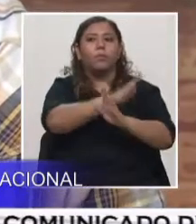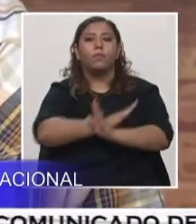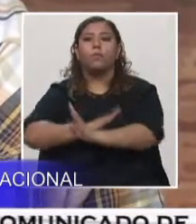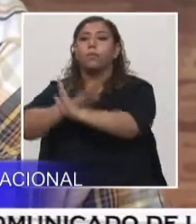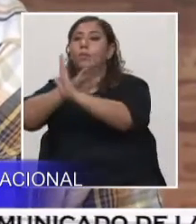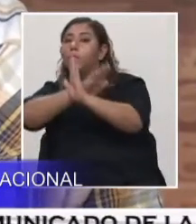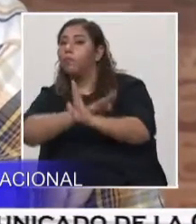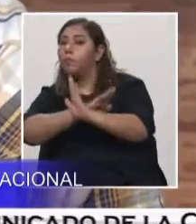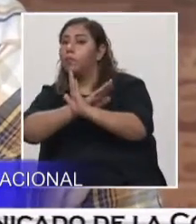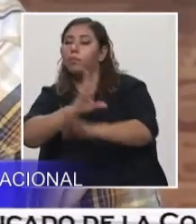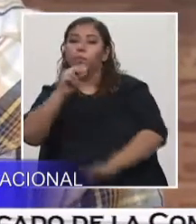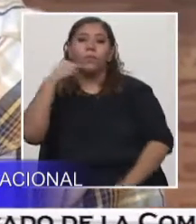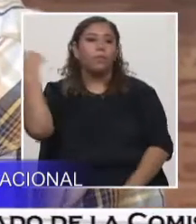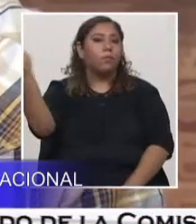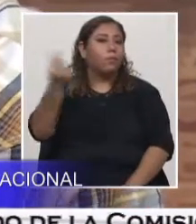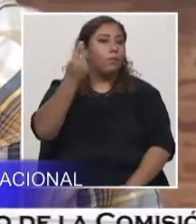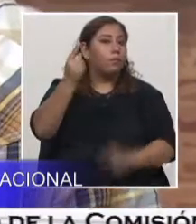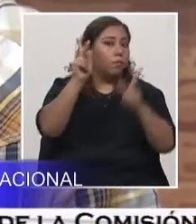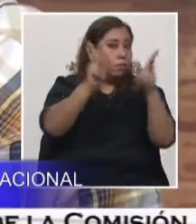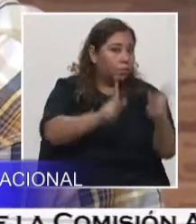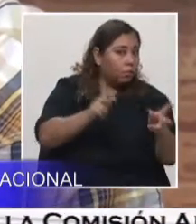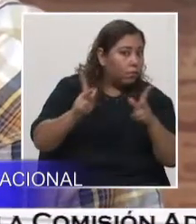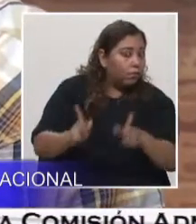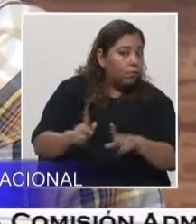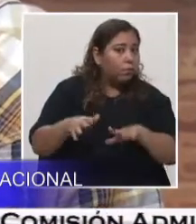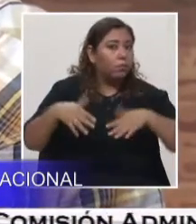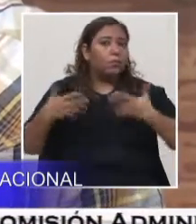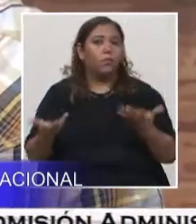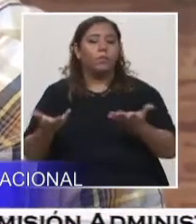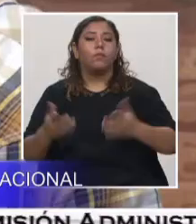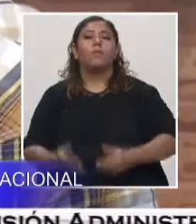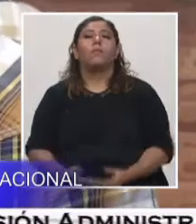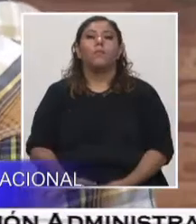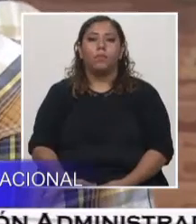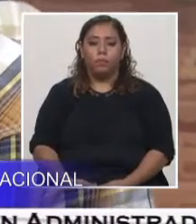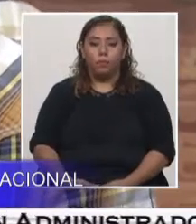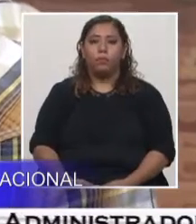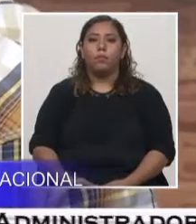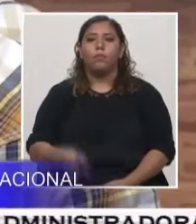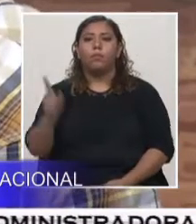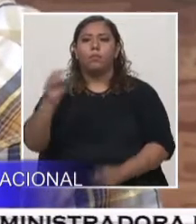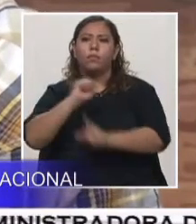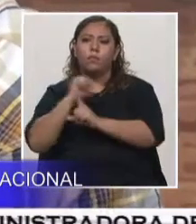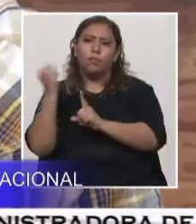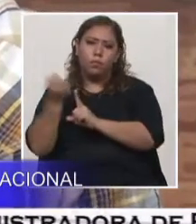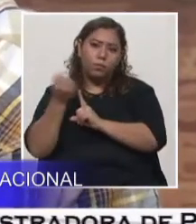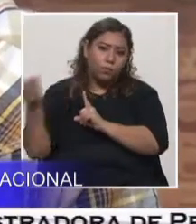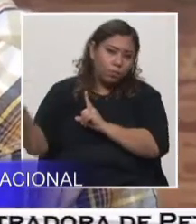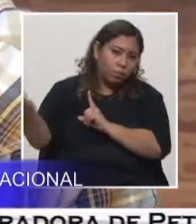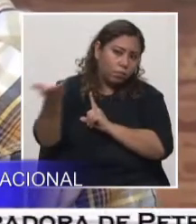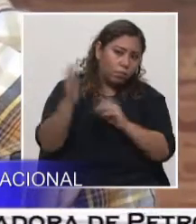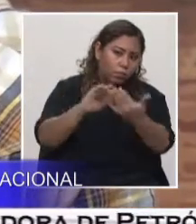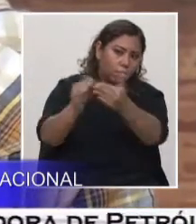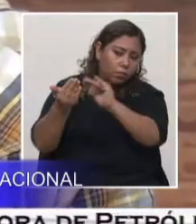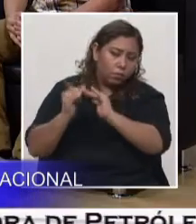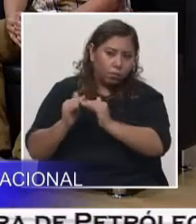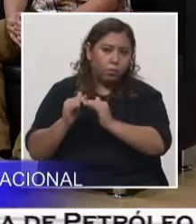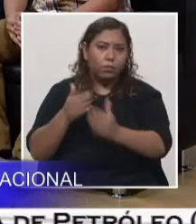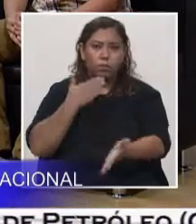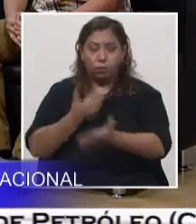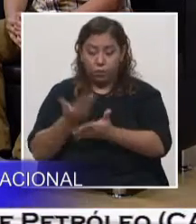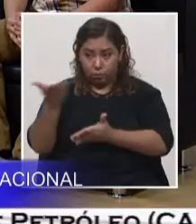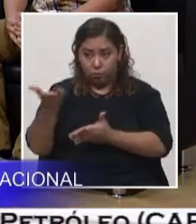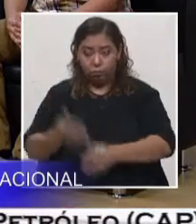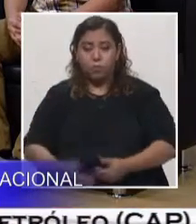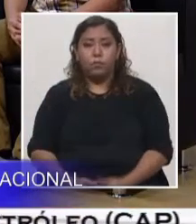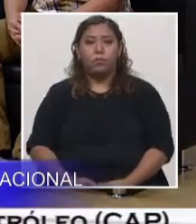para las personas sino también para el ambiente y que lleven un beneficio real para las sociedades y las comunidades donde se instalan. De acuerdo a las investigaciones que maneja el